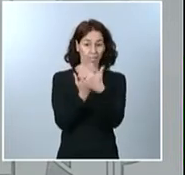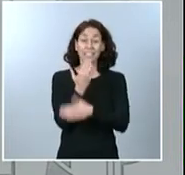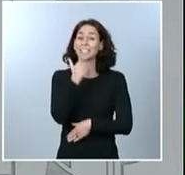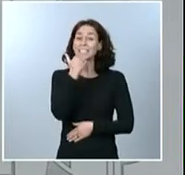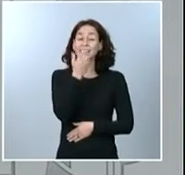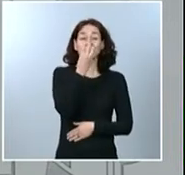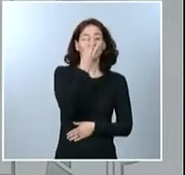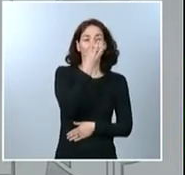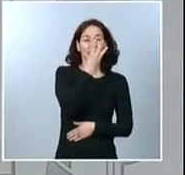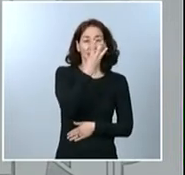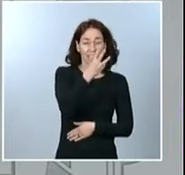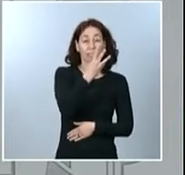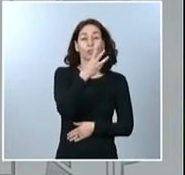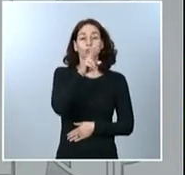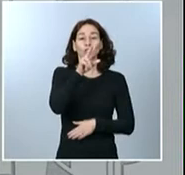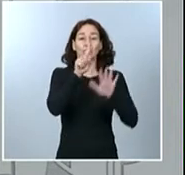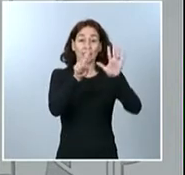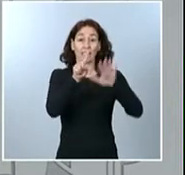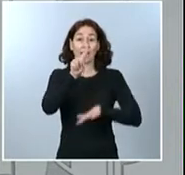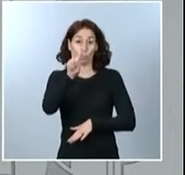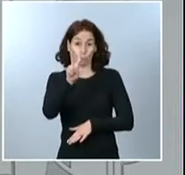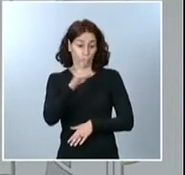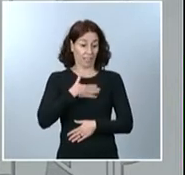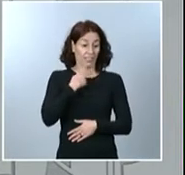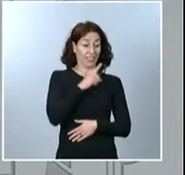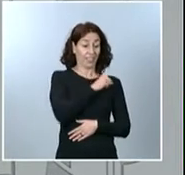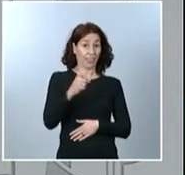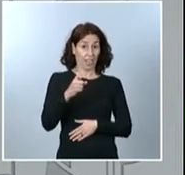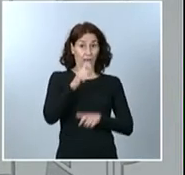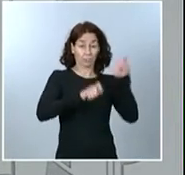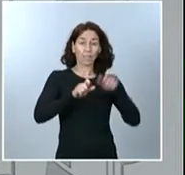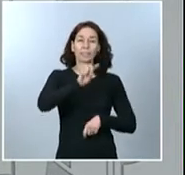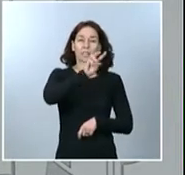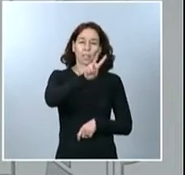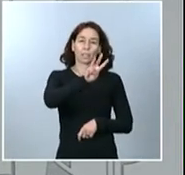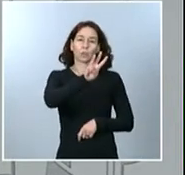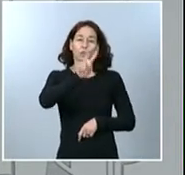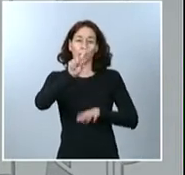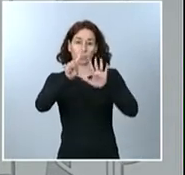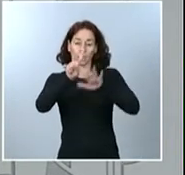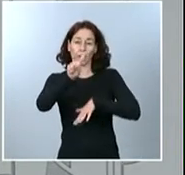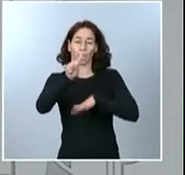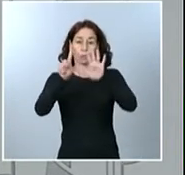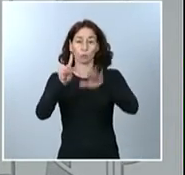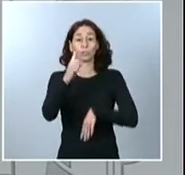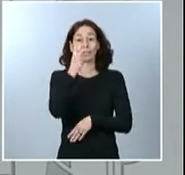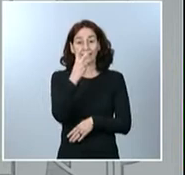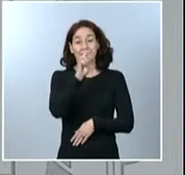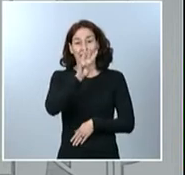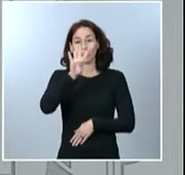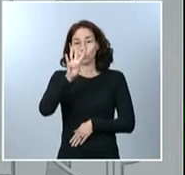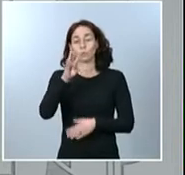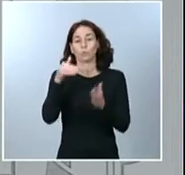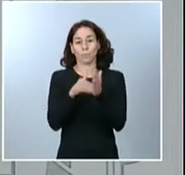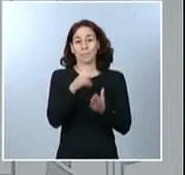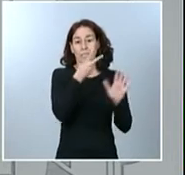por cada 100.000 habitantes. Y la cifra de fallecidos es de 34.752, de los que